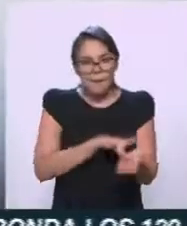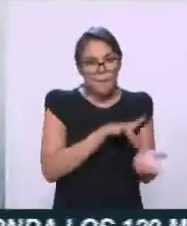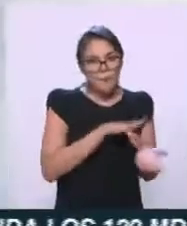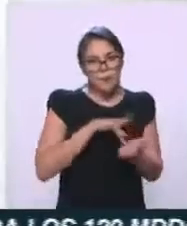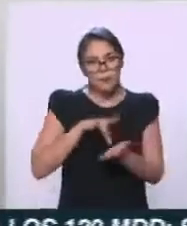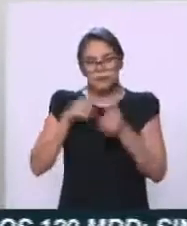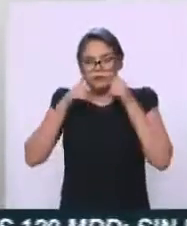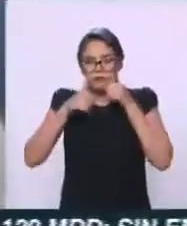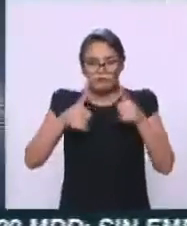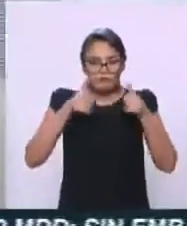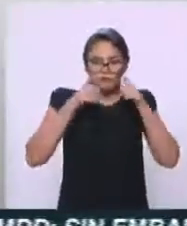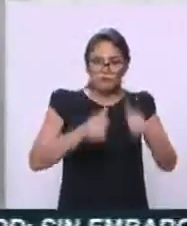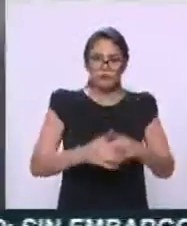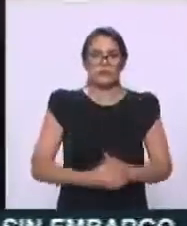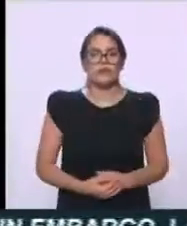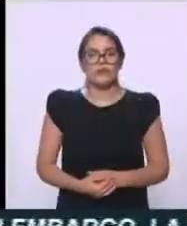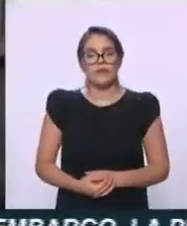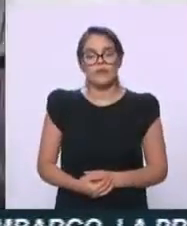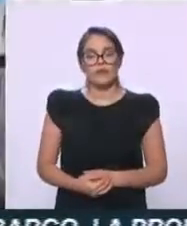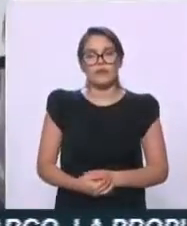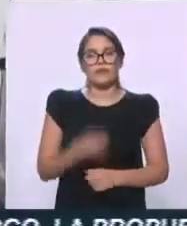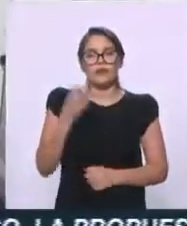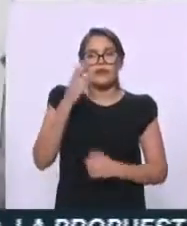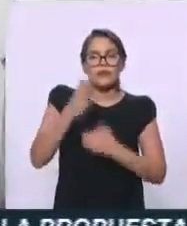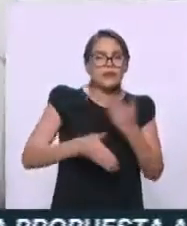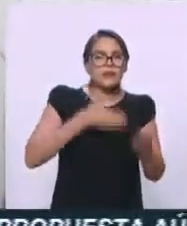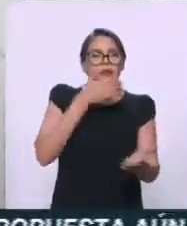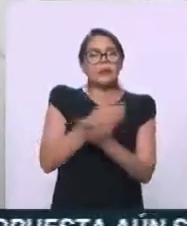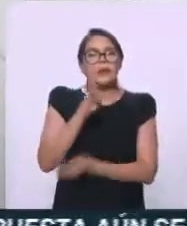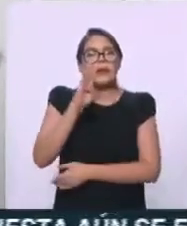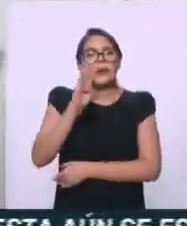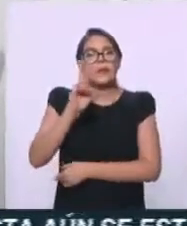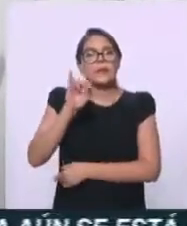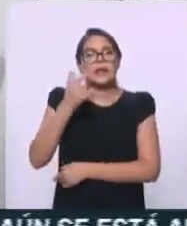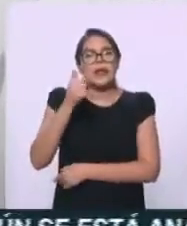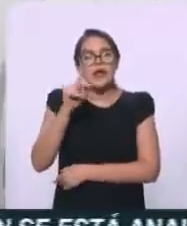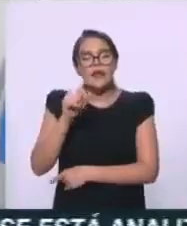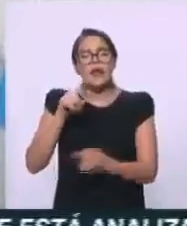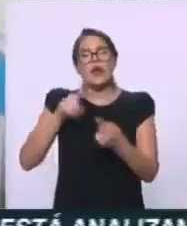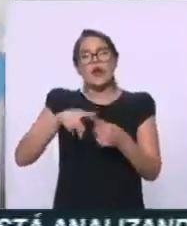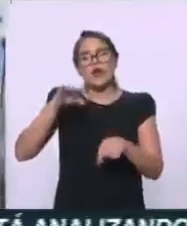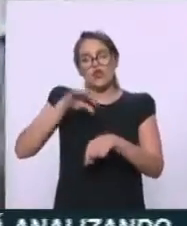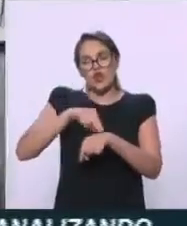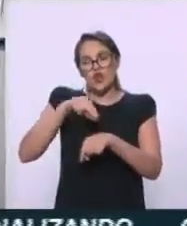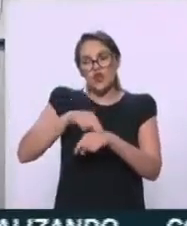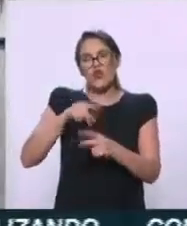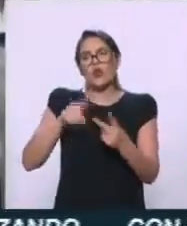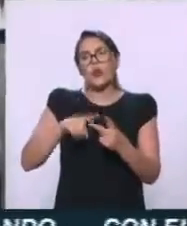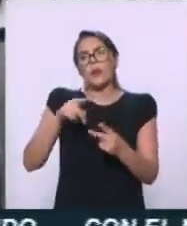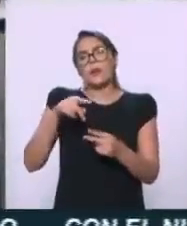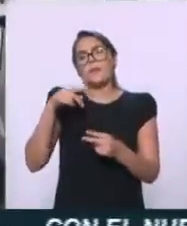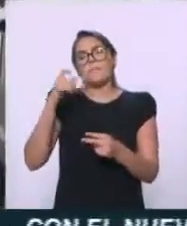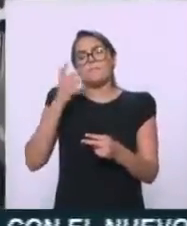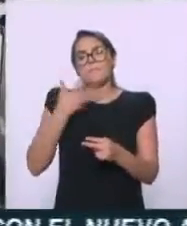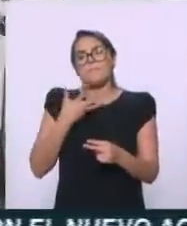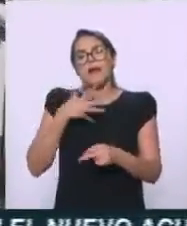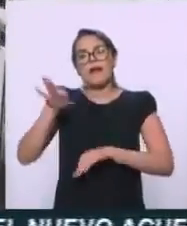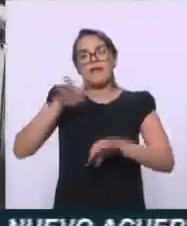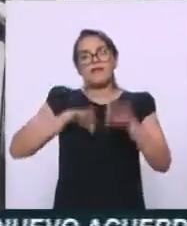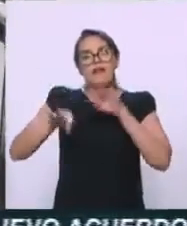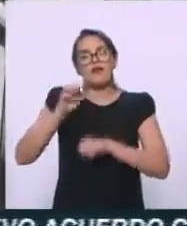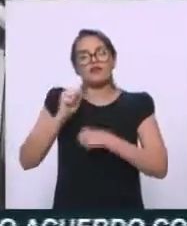Generalmente las brigadas están integradas por médico, enfermera, trabajadora social o también puede ser por